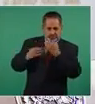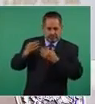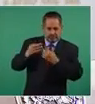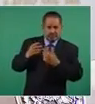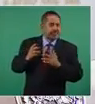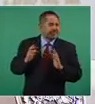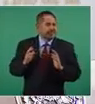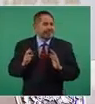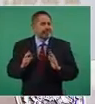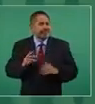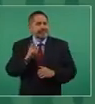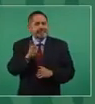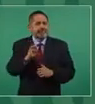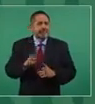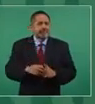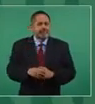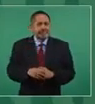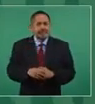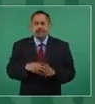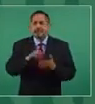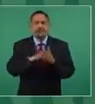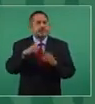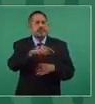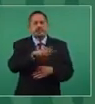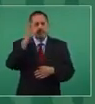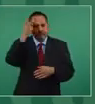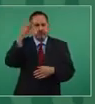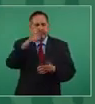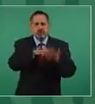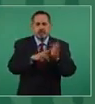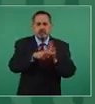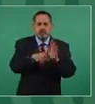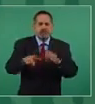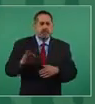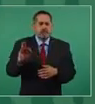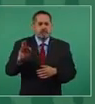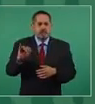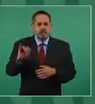El dueño del financiero